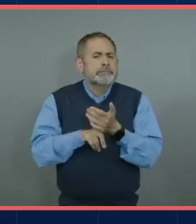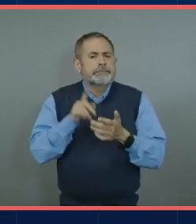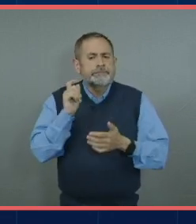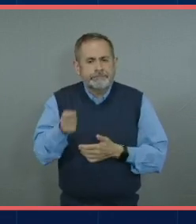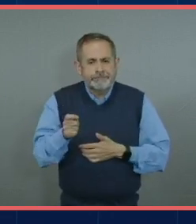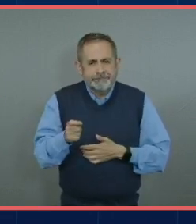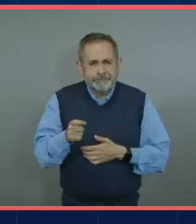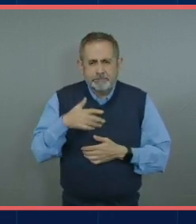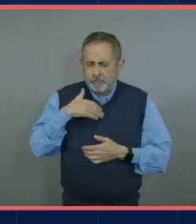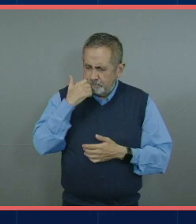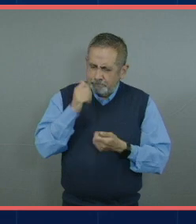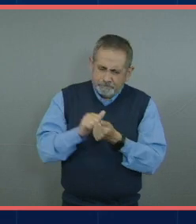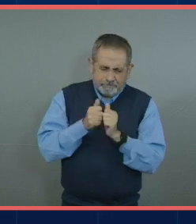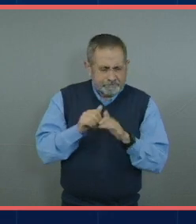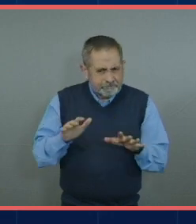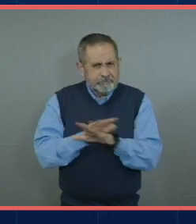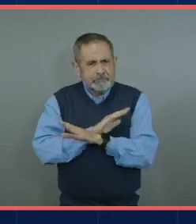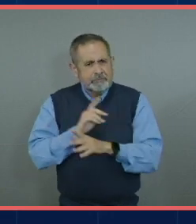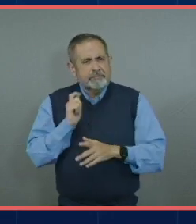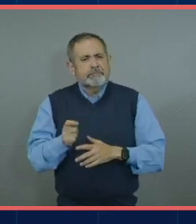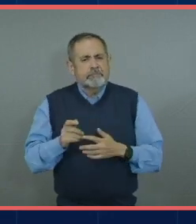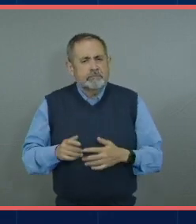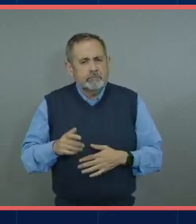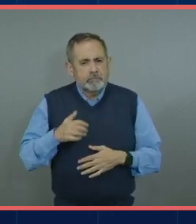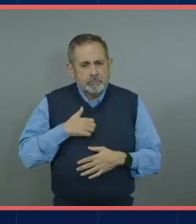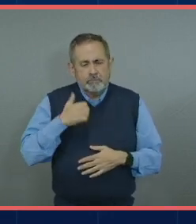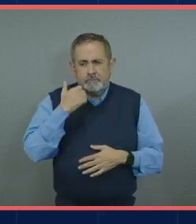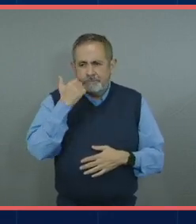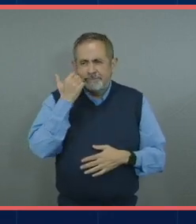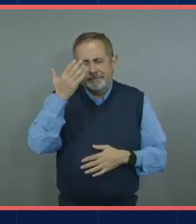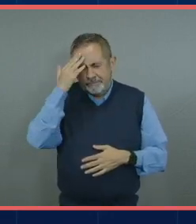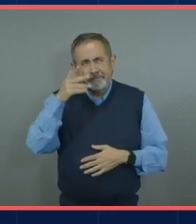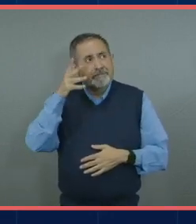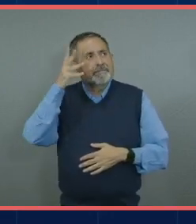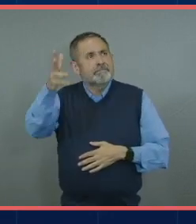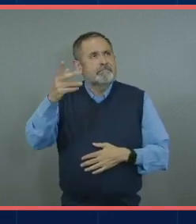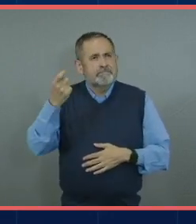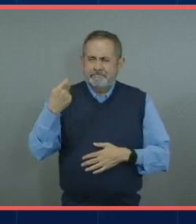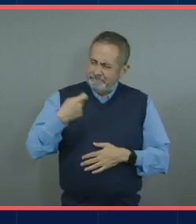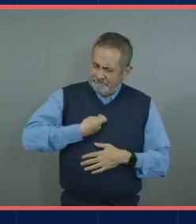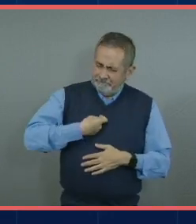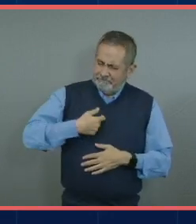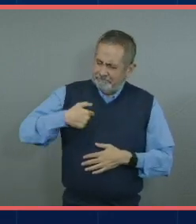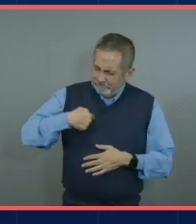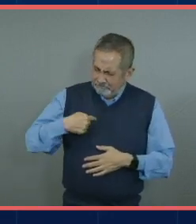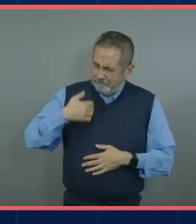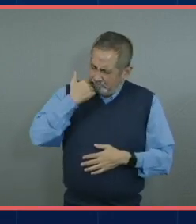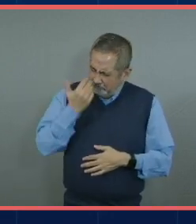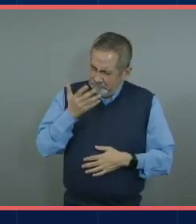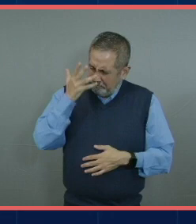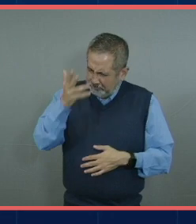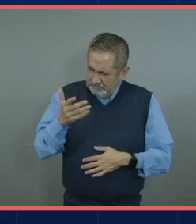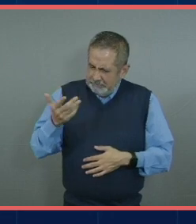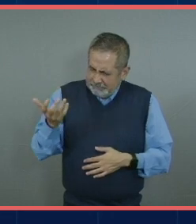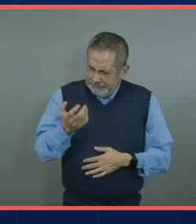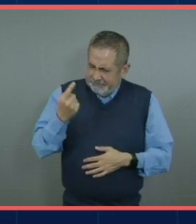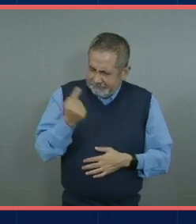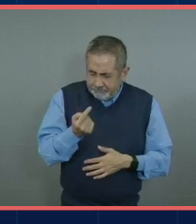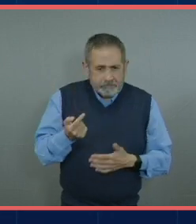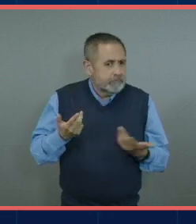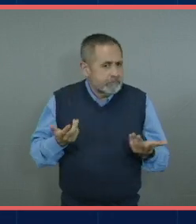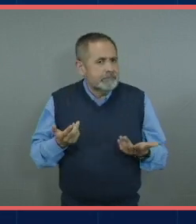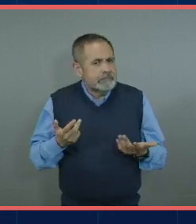ser yo creo que se tiene que ver a lo que se a lo que se debe de hacer para